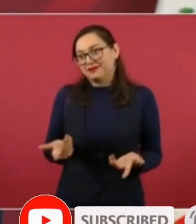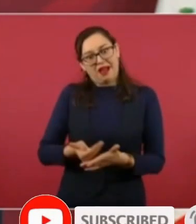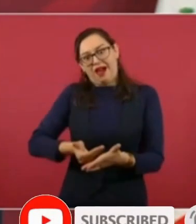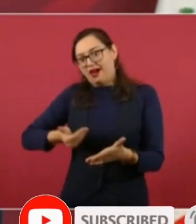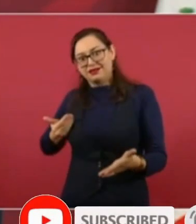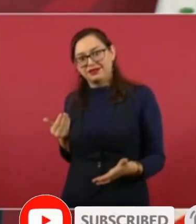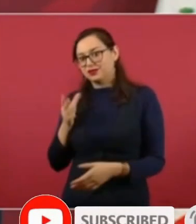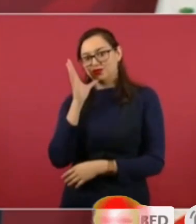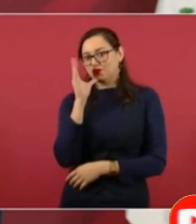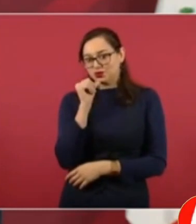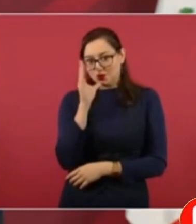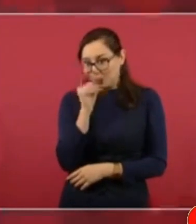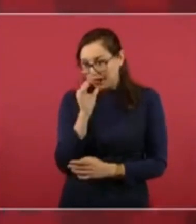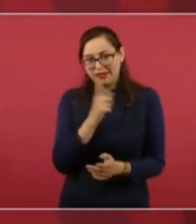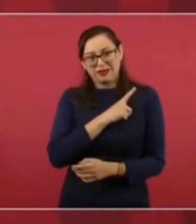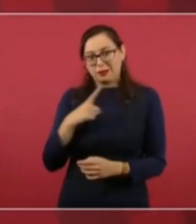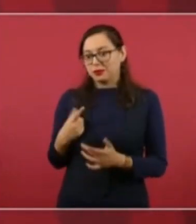a García Luna